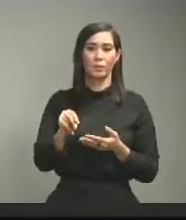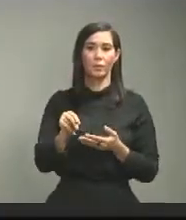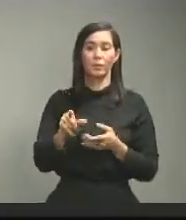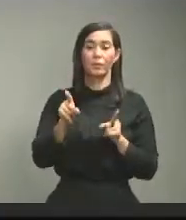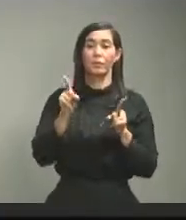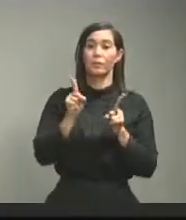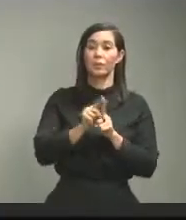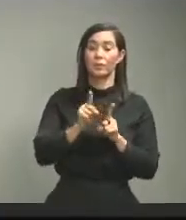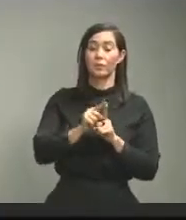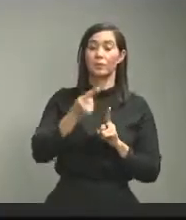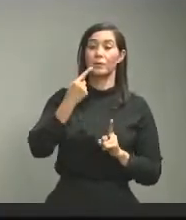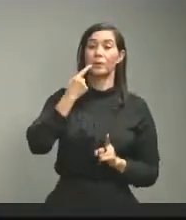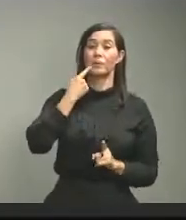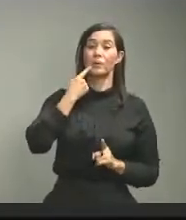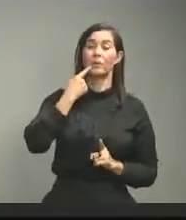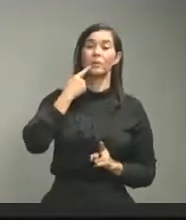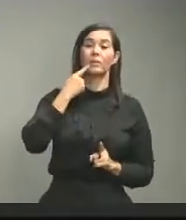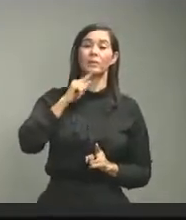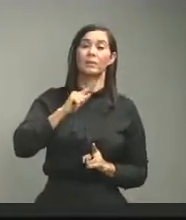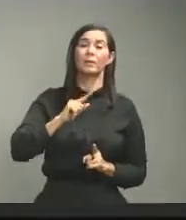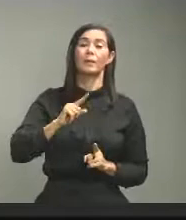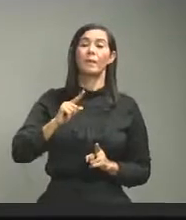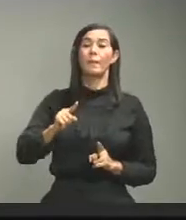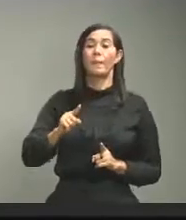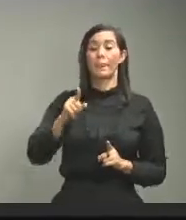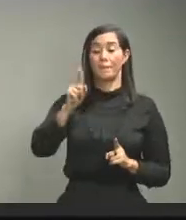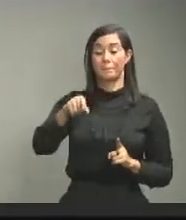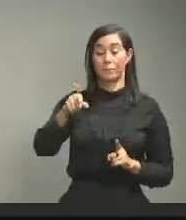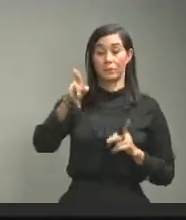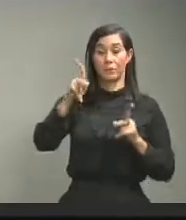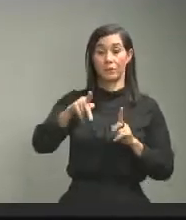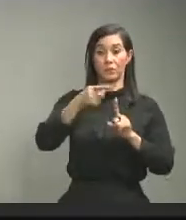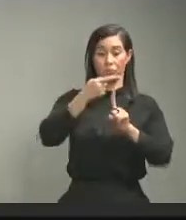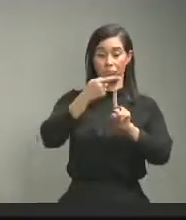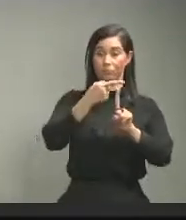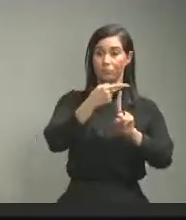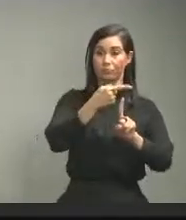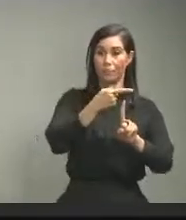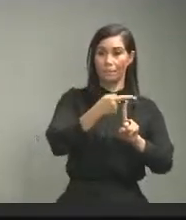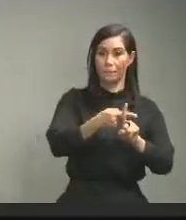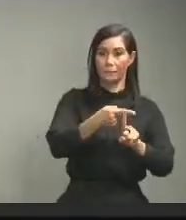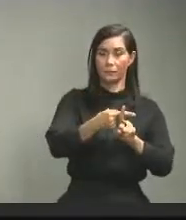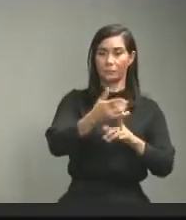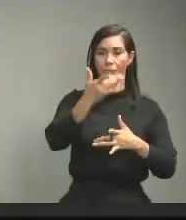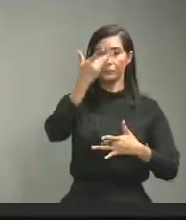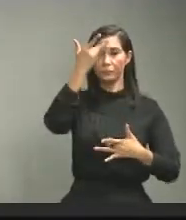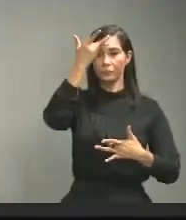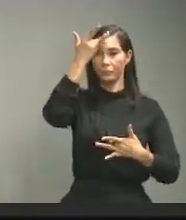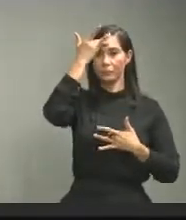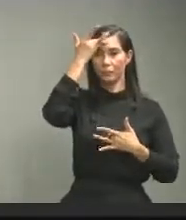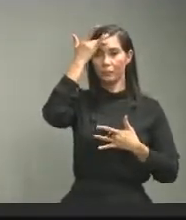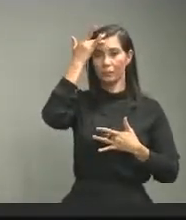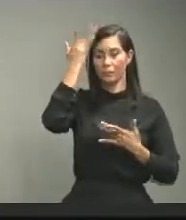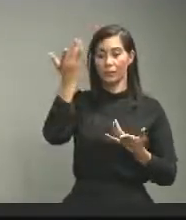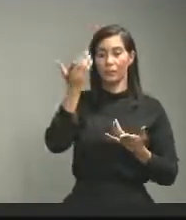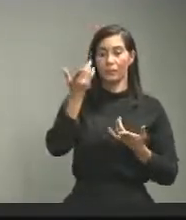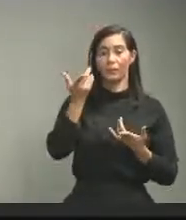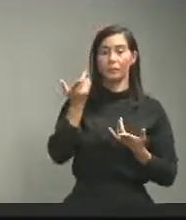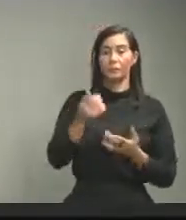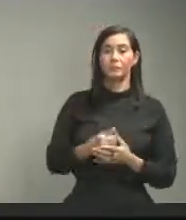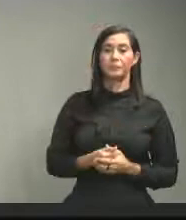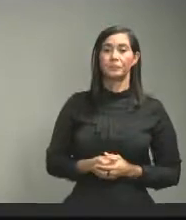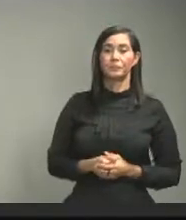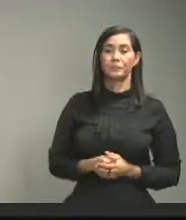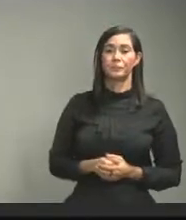recibido varias denuncias de personas que han resultado positivas con la enfermedad en torno a las trabas que